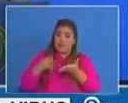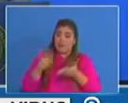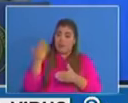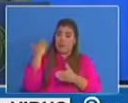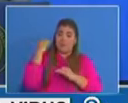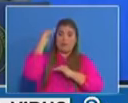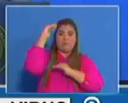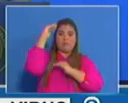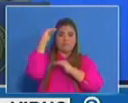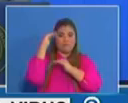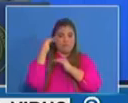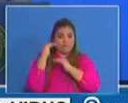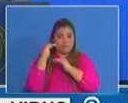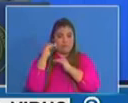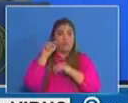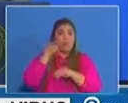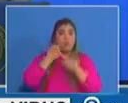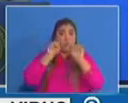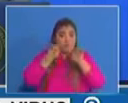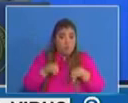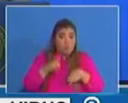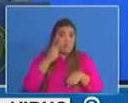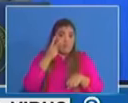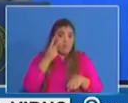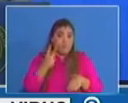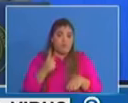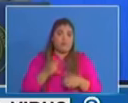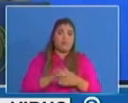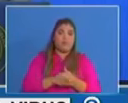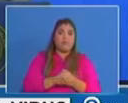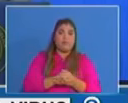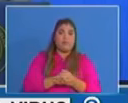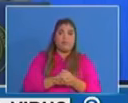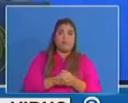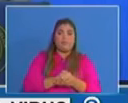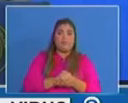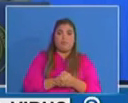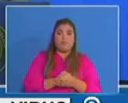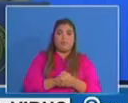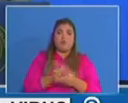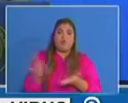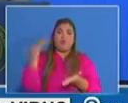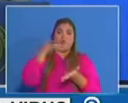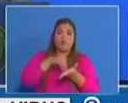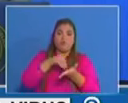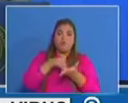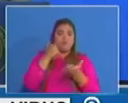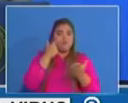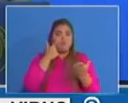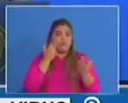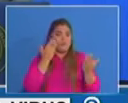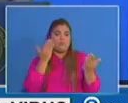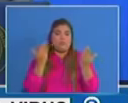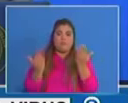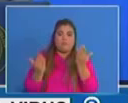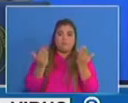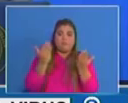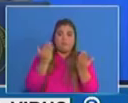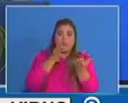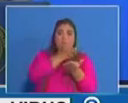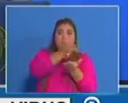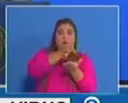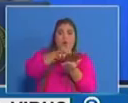y esto lo podemos ver en esta última lámina donde comparamos nuevamente cada una de las regiones